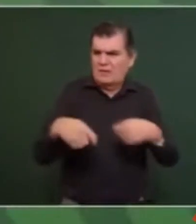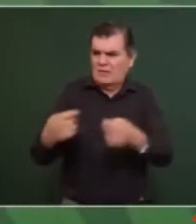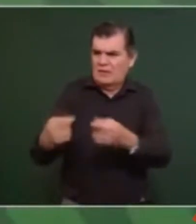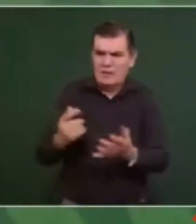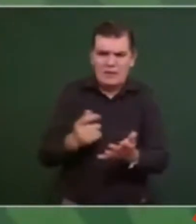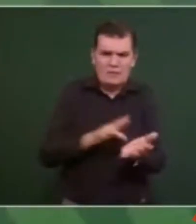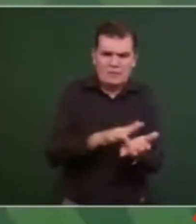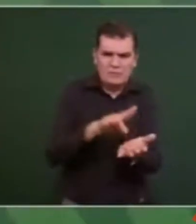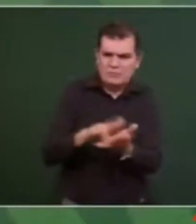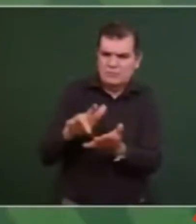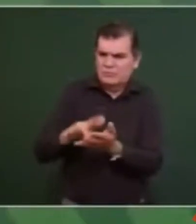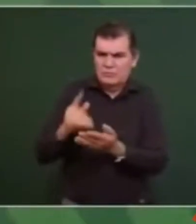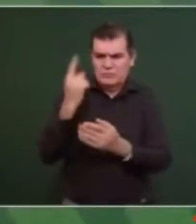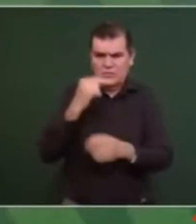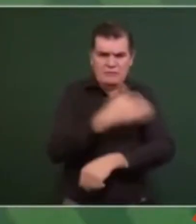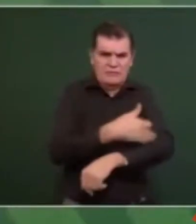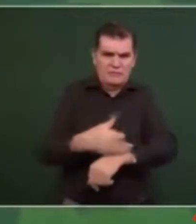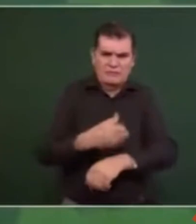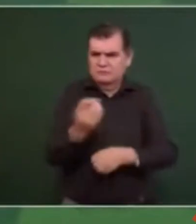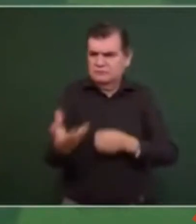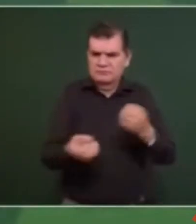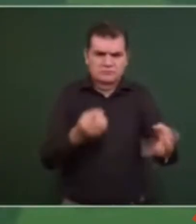a las familias.